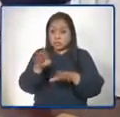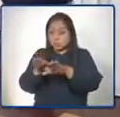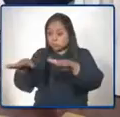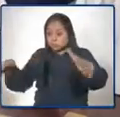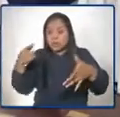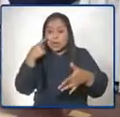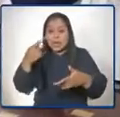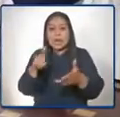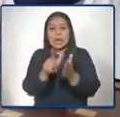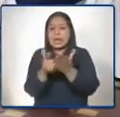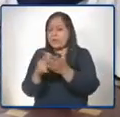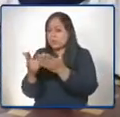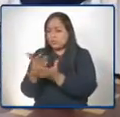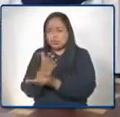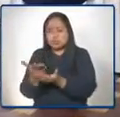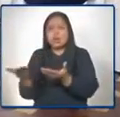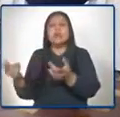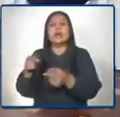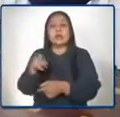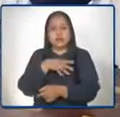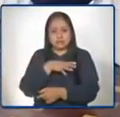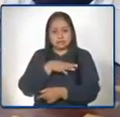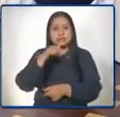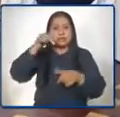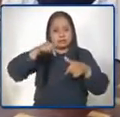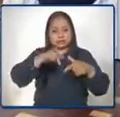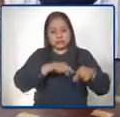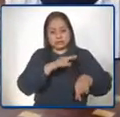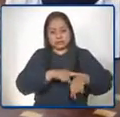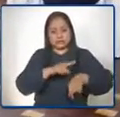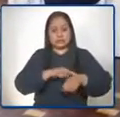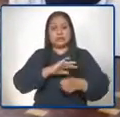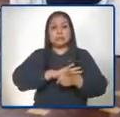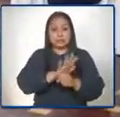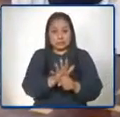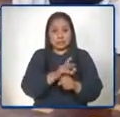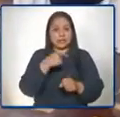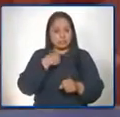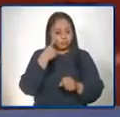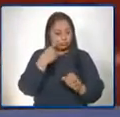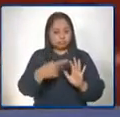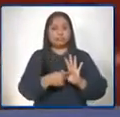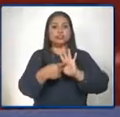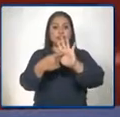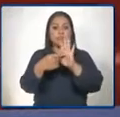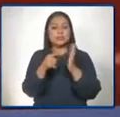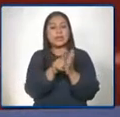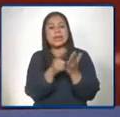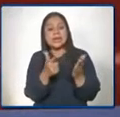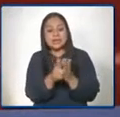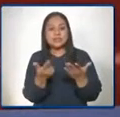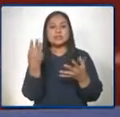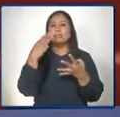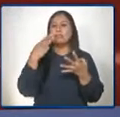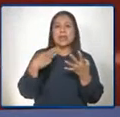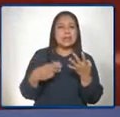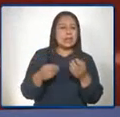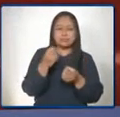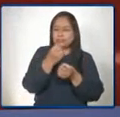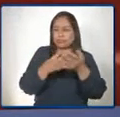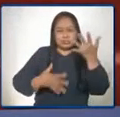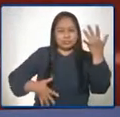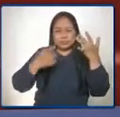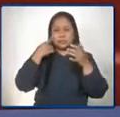producción que se ha hecho únicamente en este tiempo de pandemia, podrán observar los materiales que se han